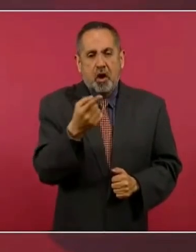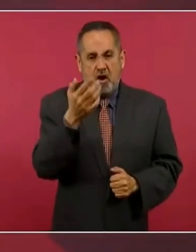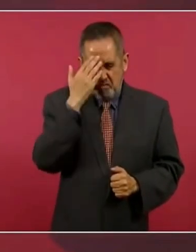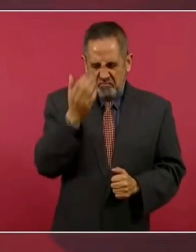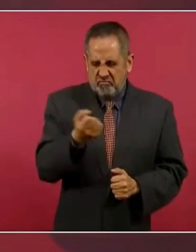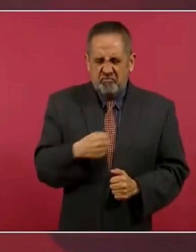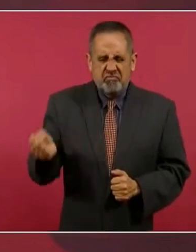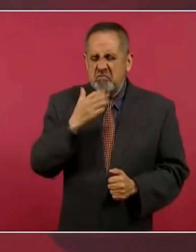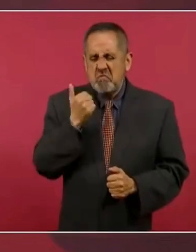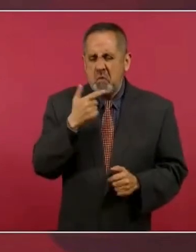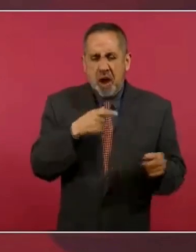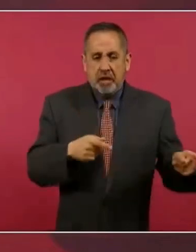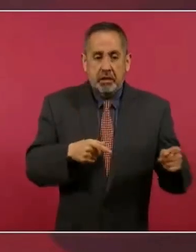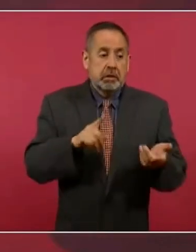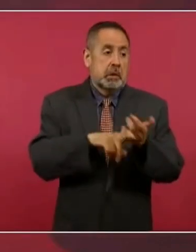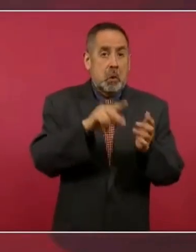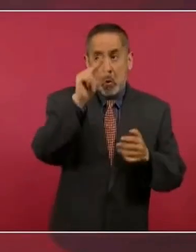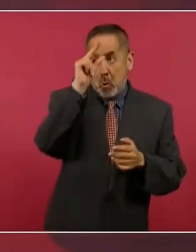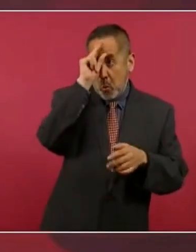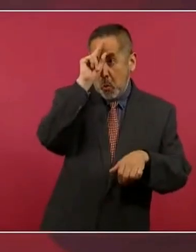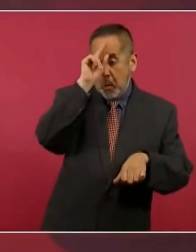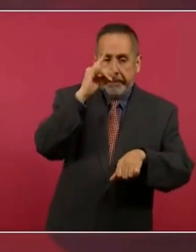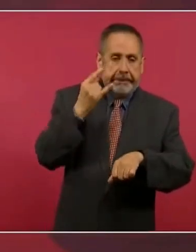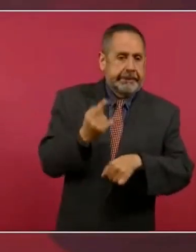los intelectuales